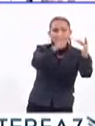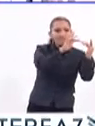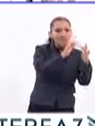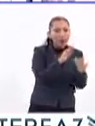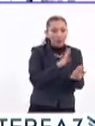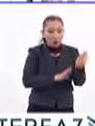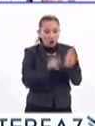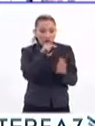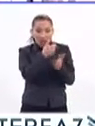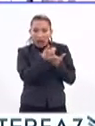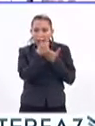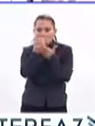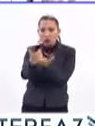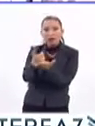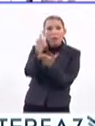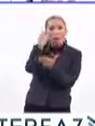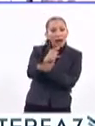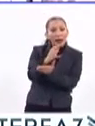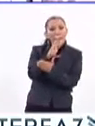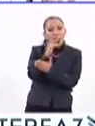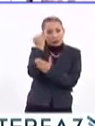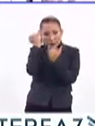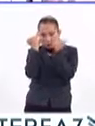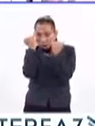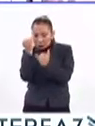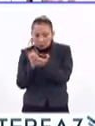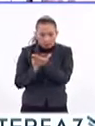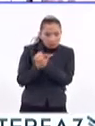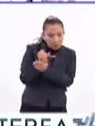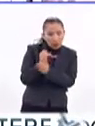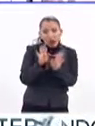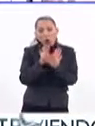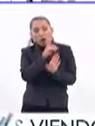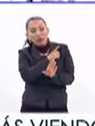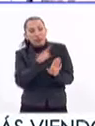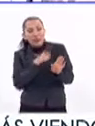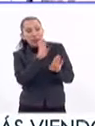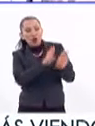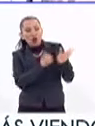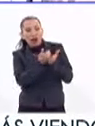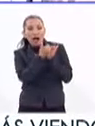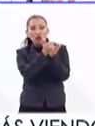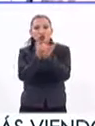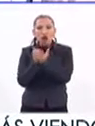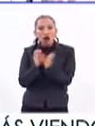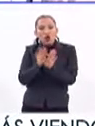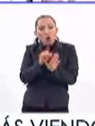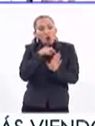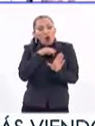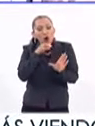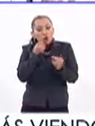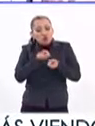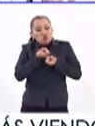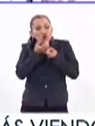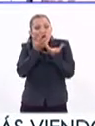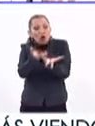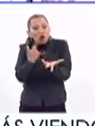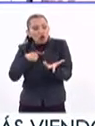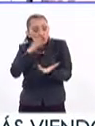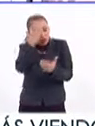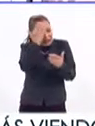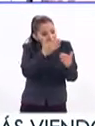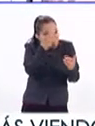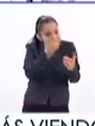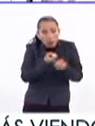cómo la biología ayuda a tomar mejores decisiones o cómo debería de hacerlo, ver cómo comunicamos nuestro